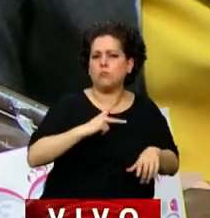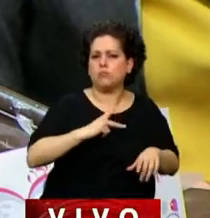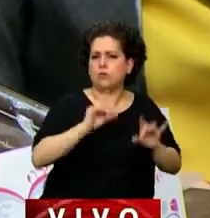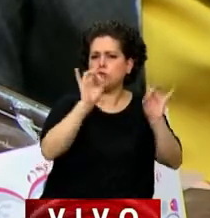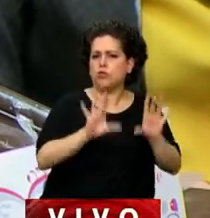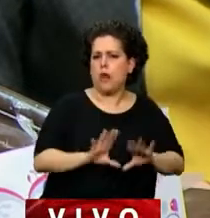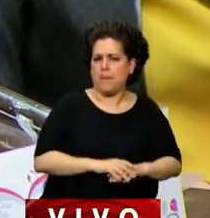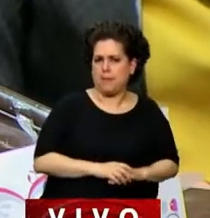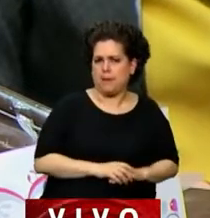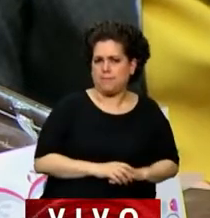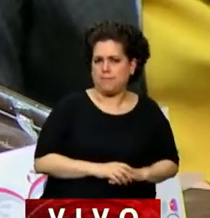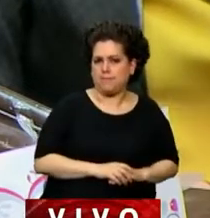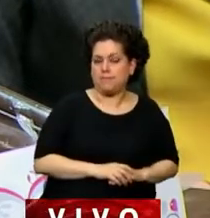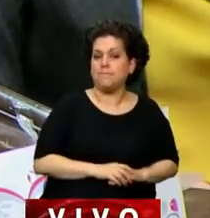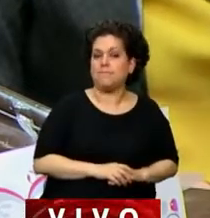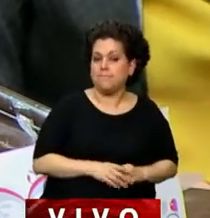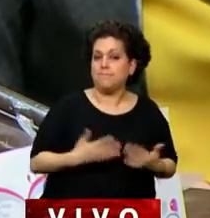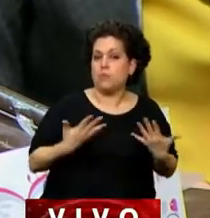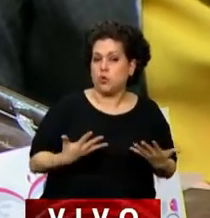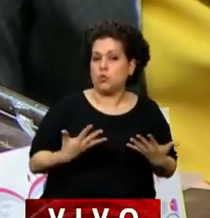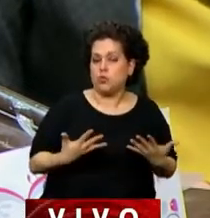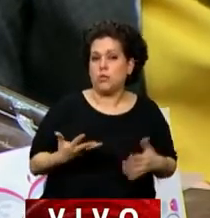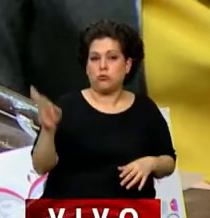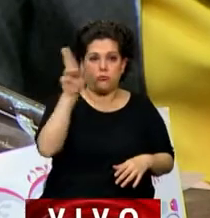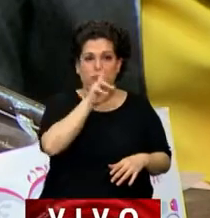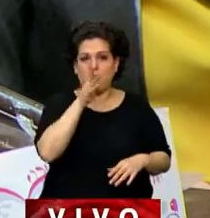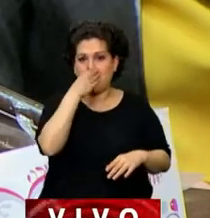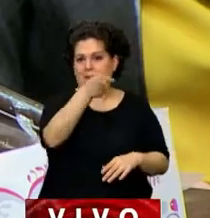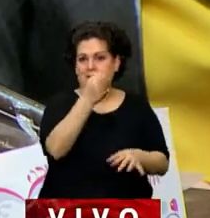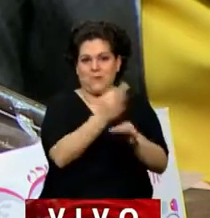por supuesto con la ausencia total de la mujer.